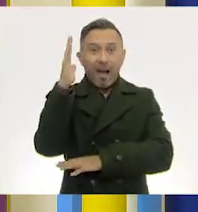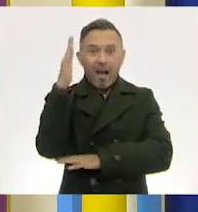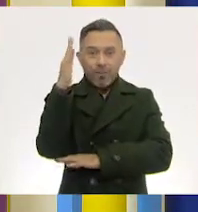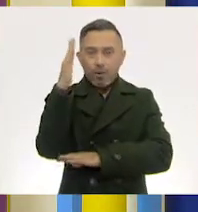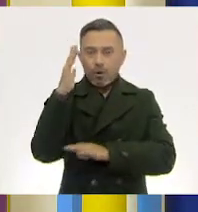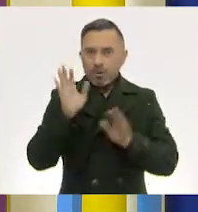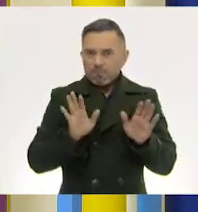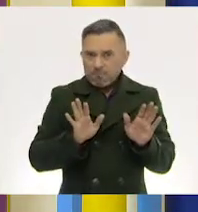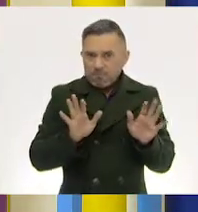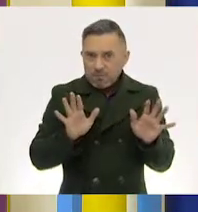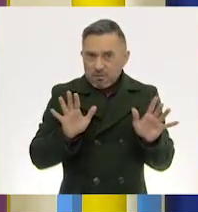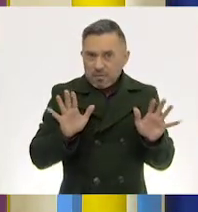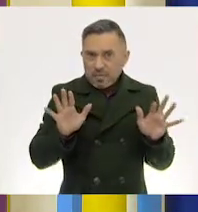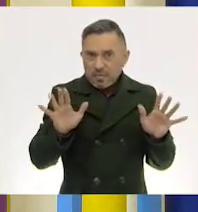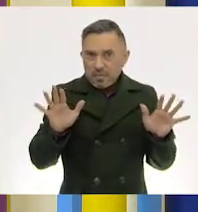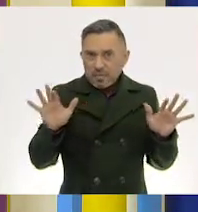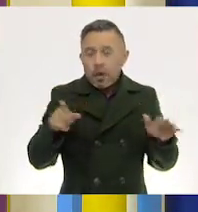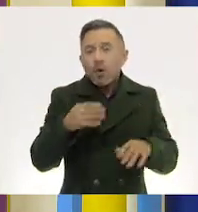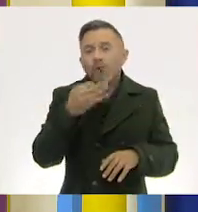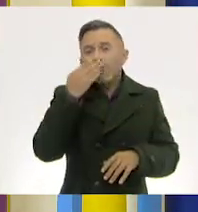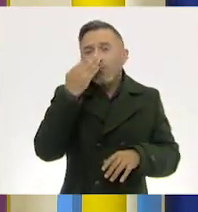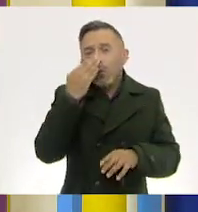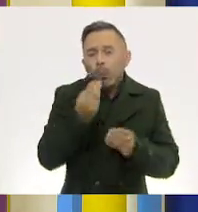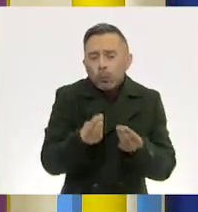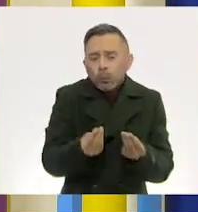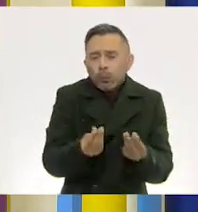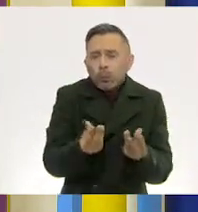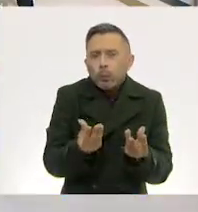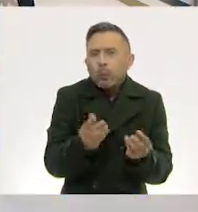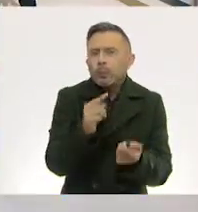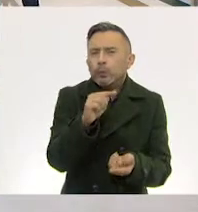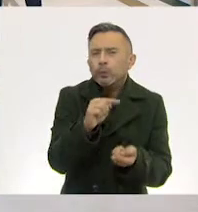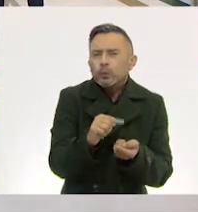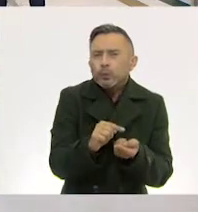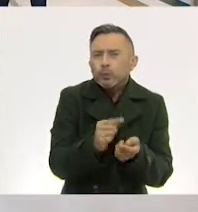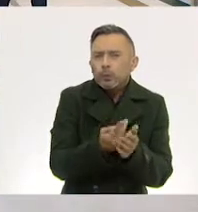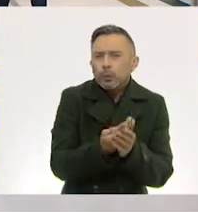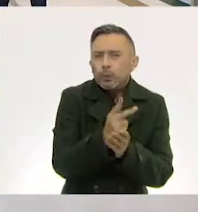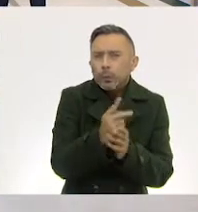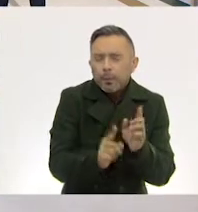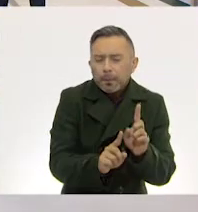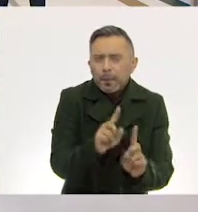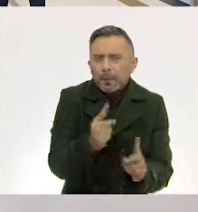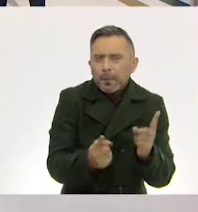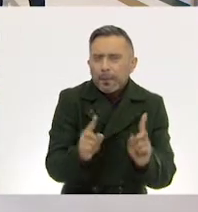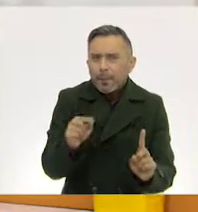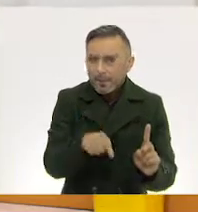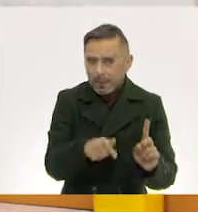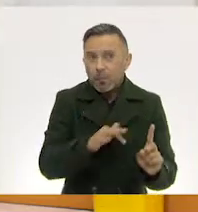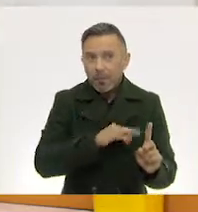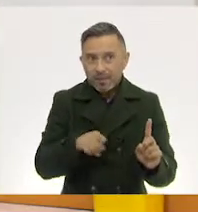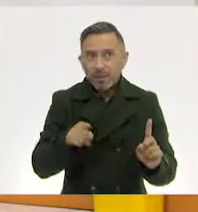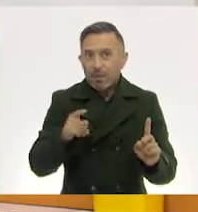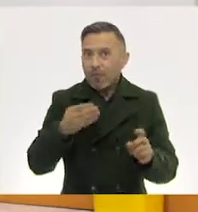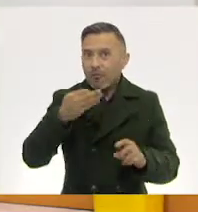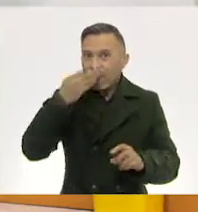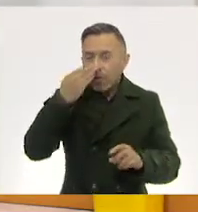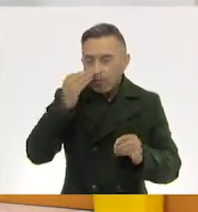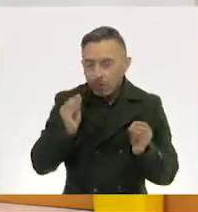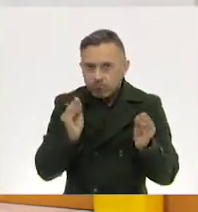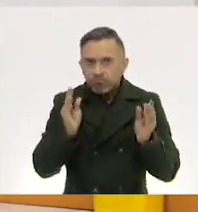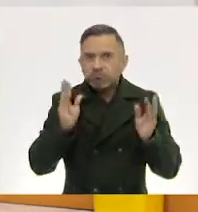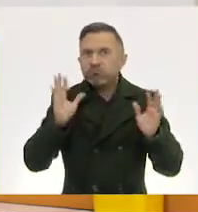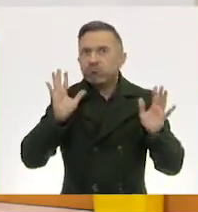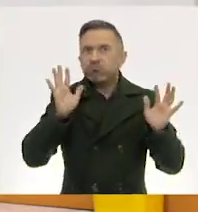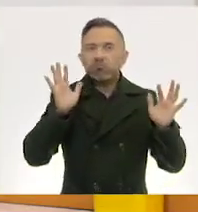se extendía, a diferencia de las flores que eran más pequeñitas. Sí, también te vi a ti explorar las flores, ¿no? Que le aventaban